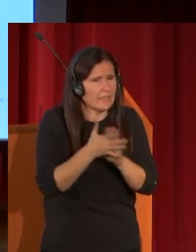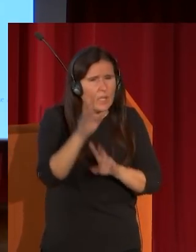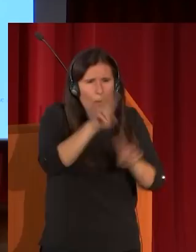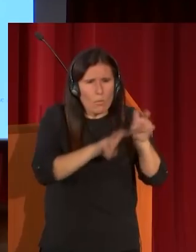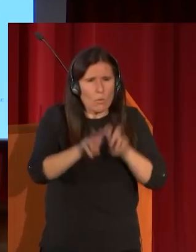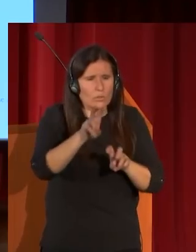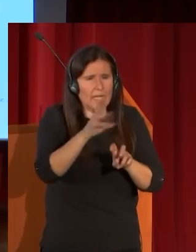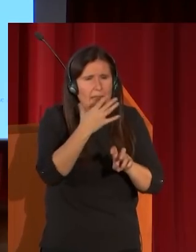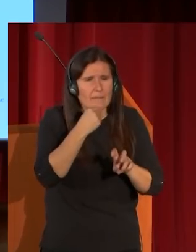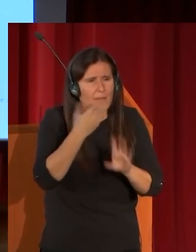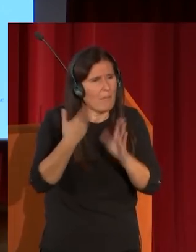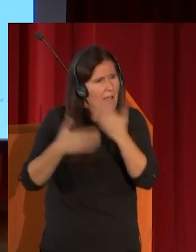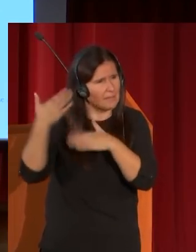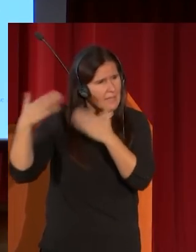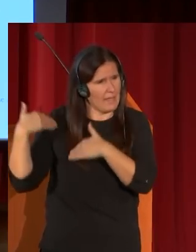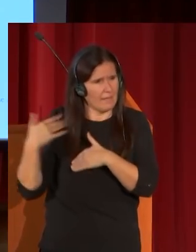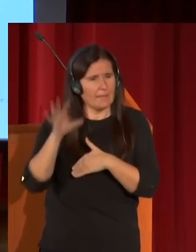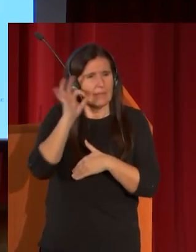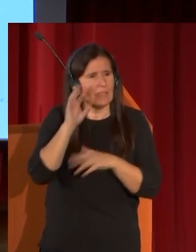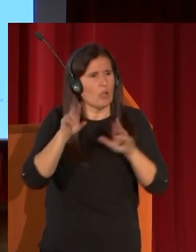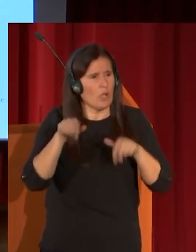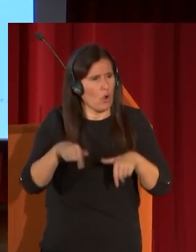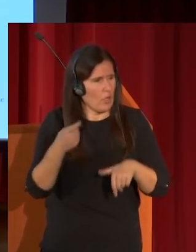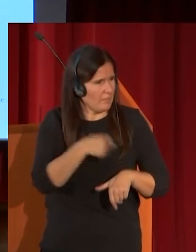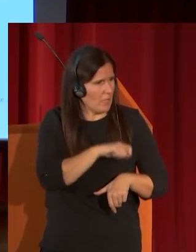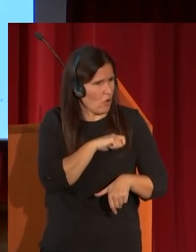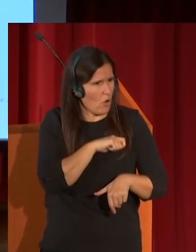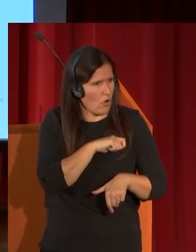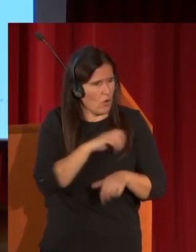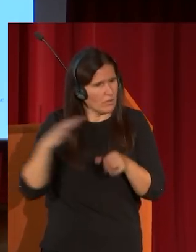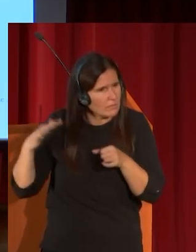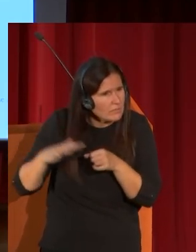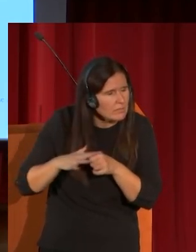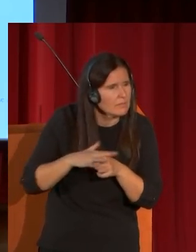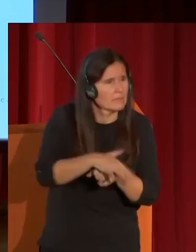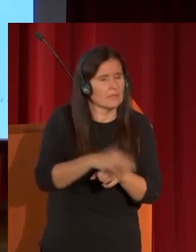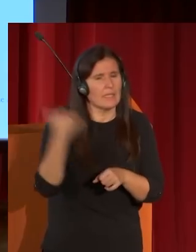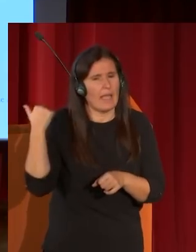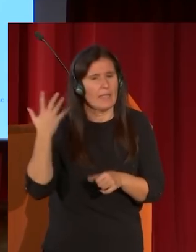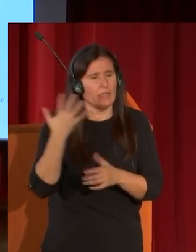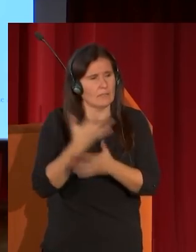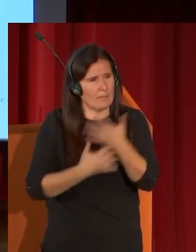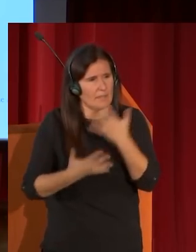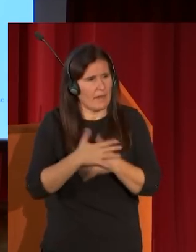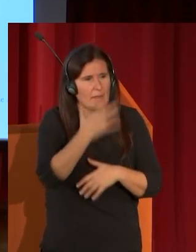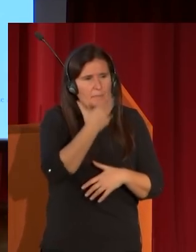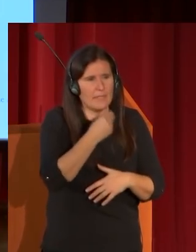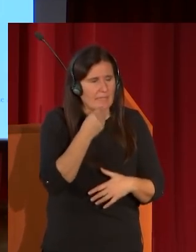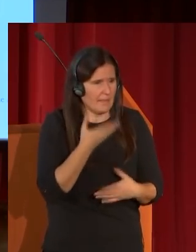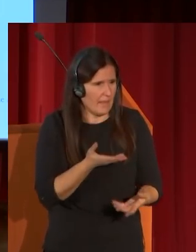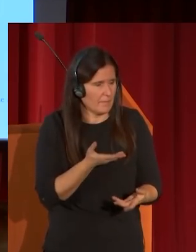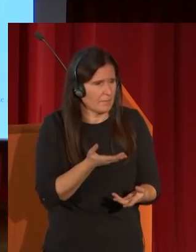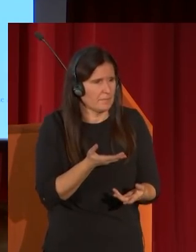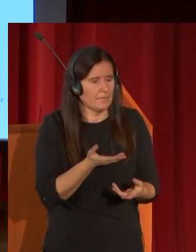pasada transcurrida del siglo de oro español en donde confluía la belleza de la estética del